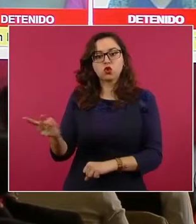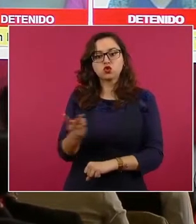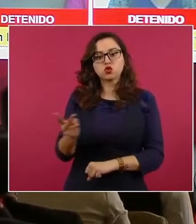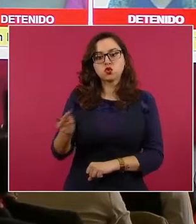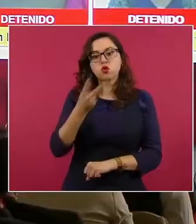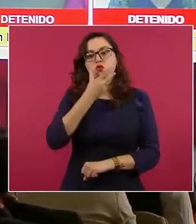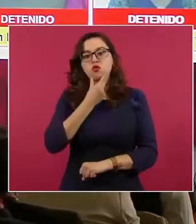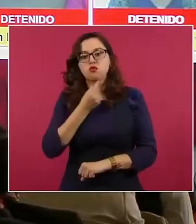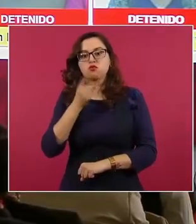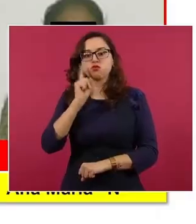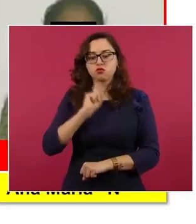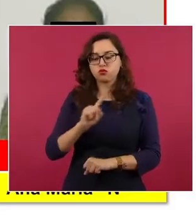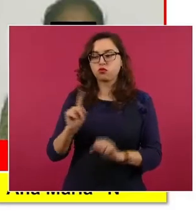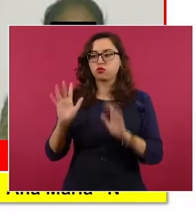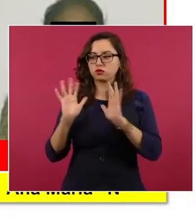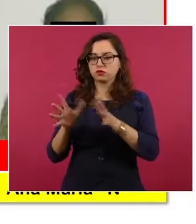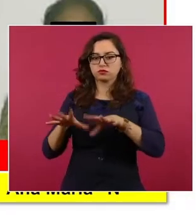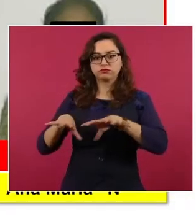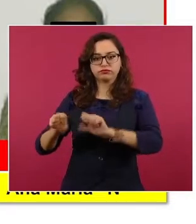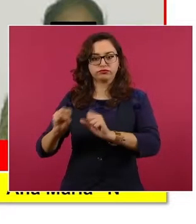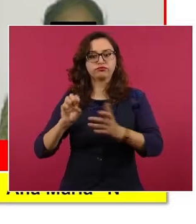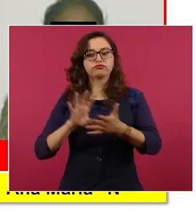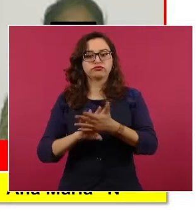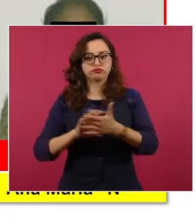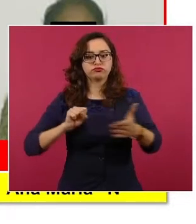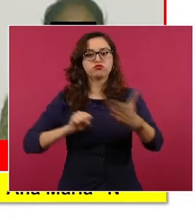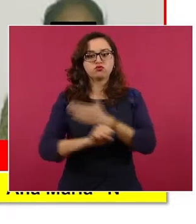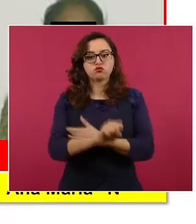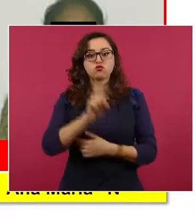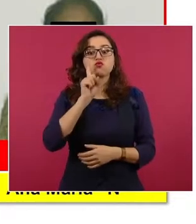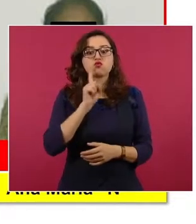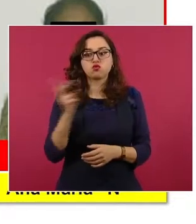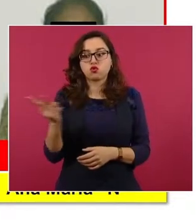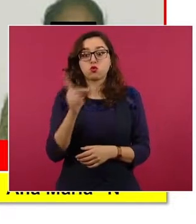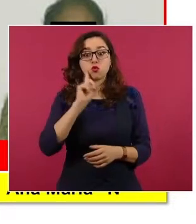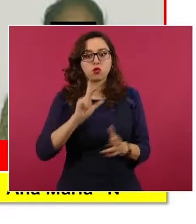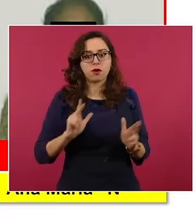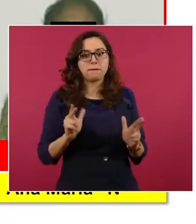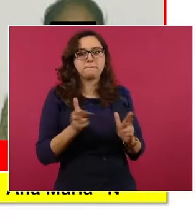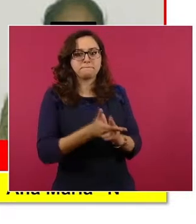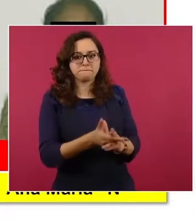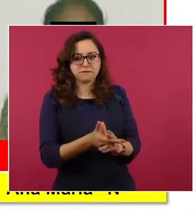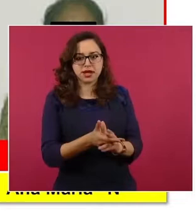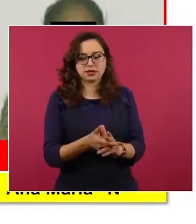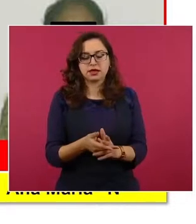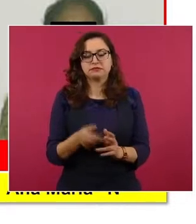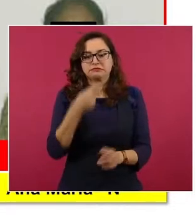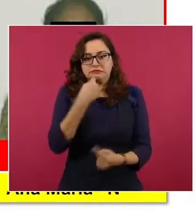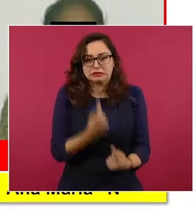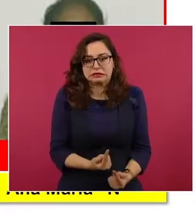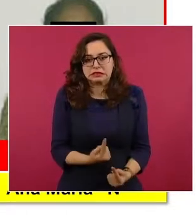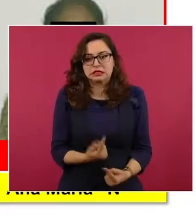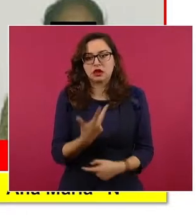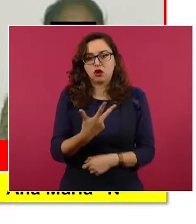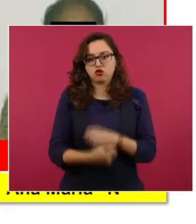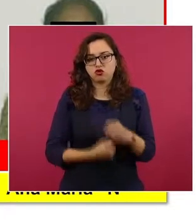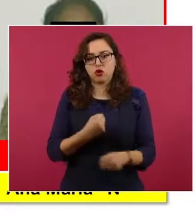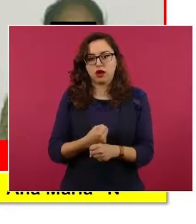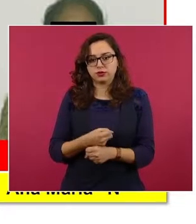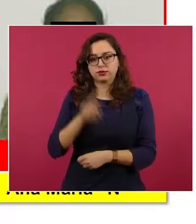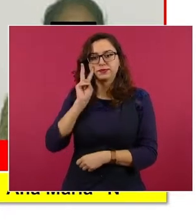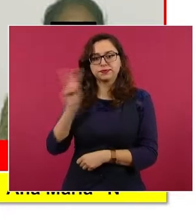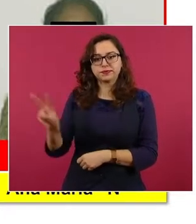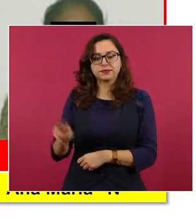aprehensión en su contra por el delito de feminicidio en agravio de una menor de ocho años,